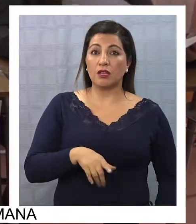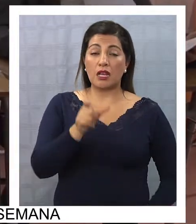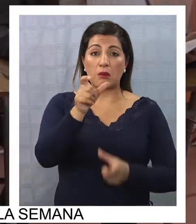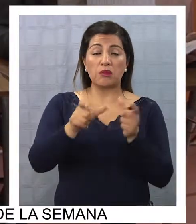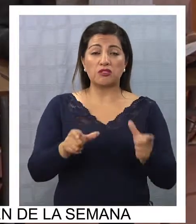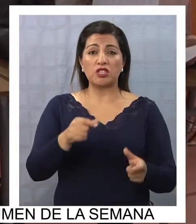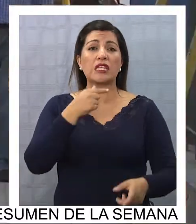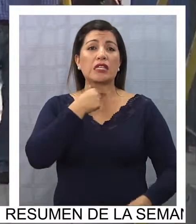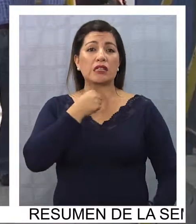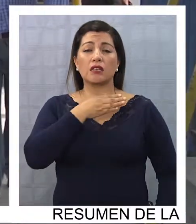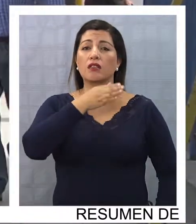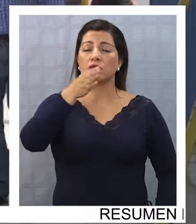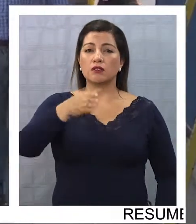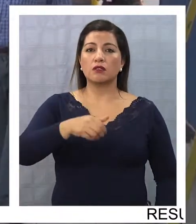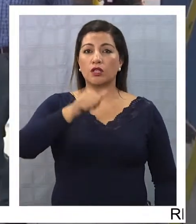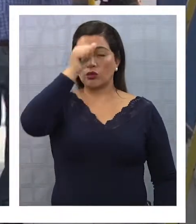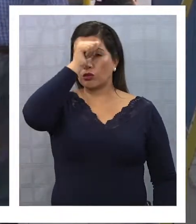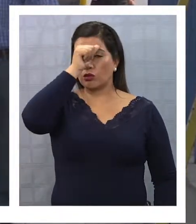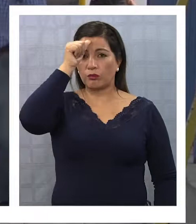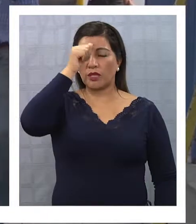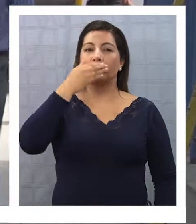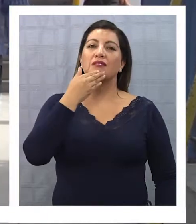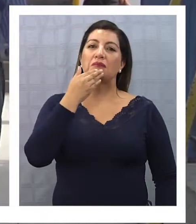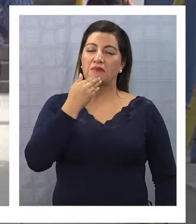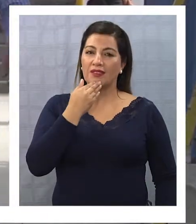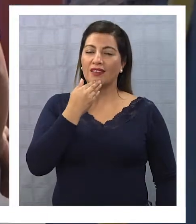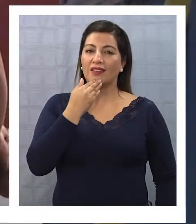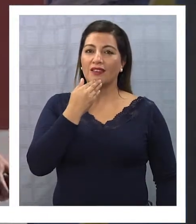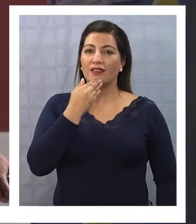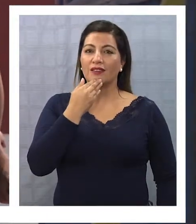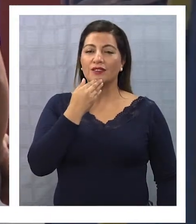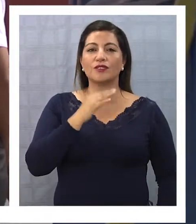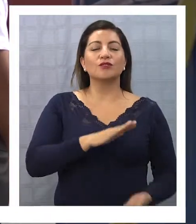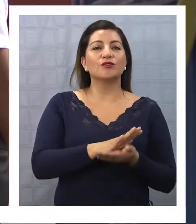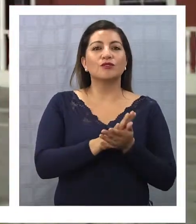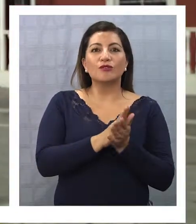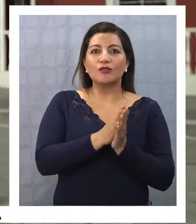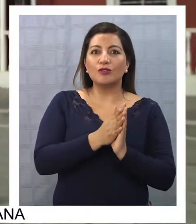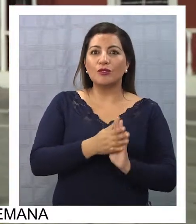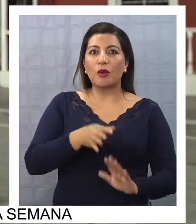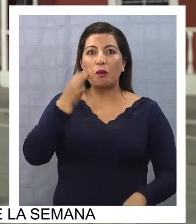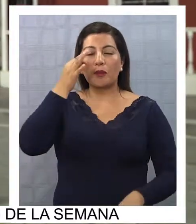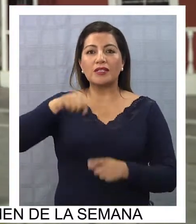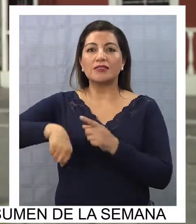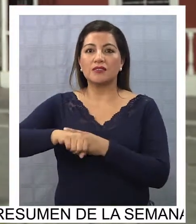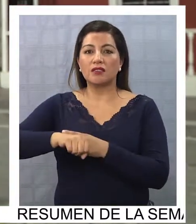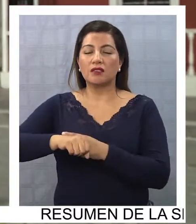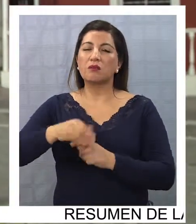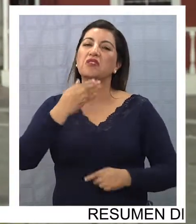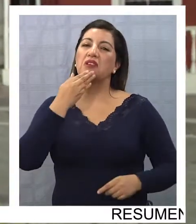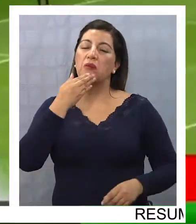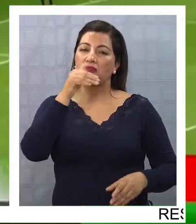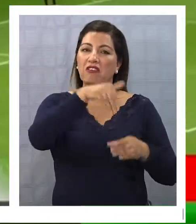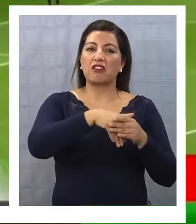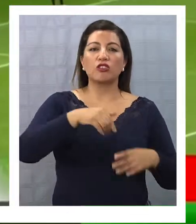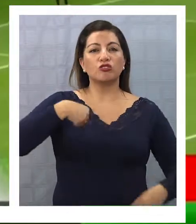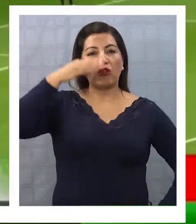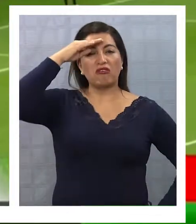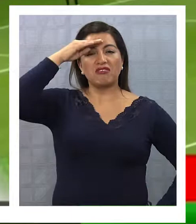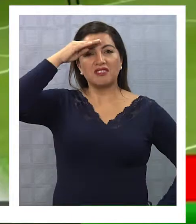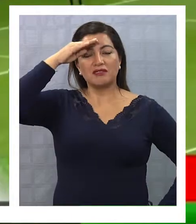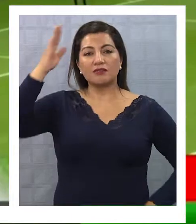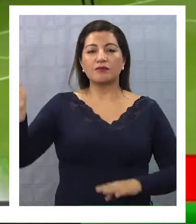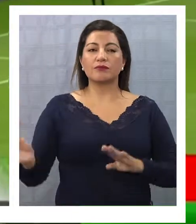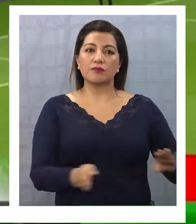si bien el domingo hay un evento importante, que todos vamos a estar ahí presentes, pero sí va a ir a votar la gente. Confío en eso. Para